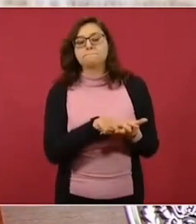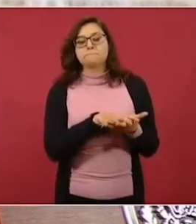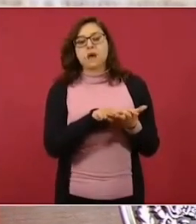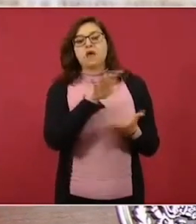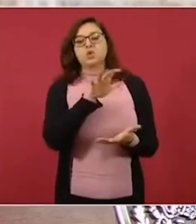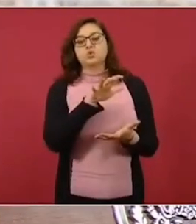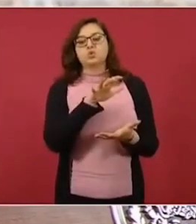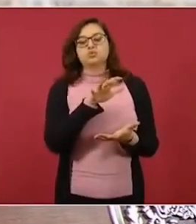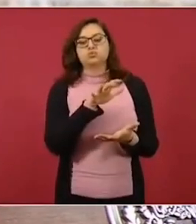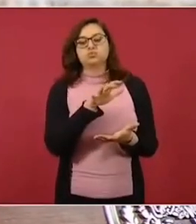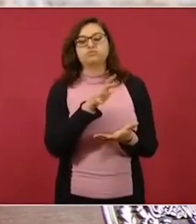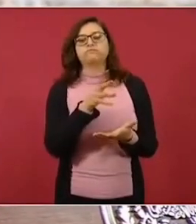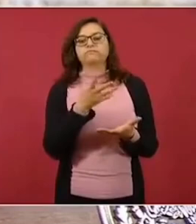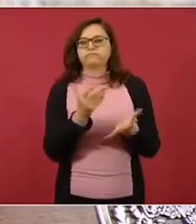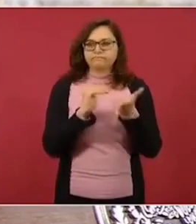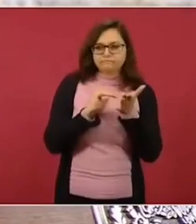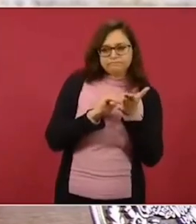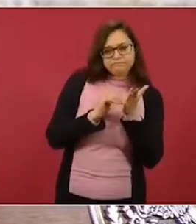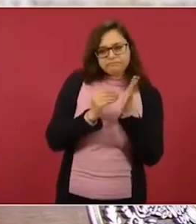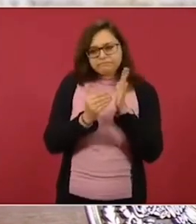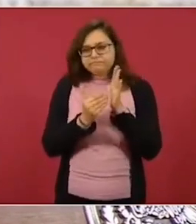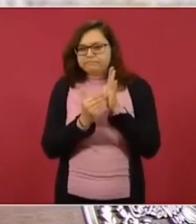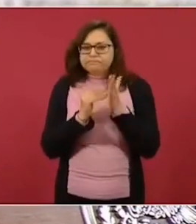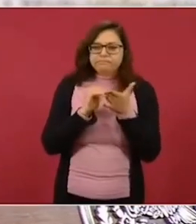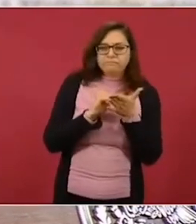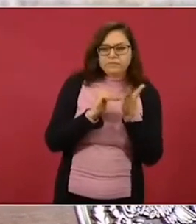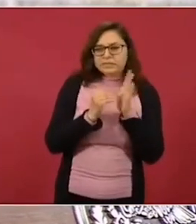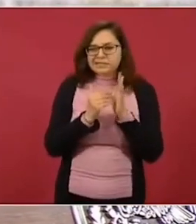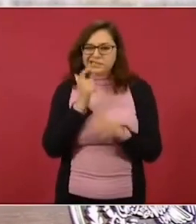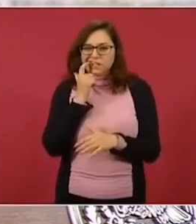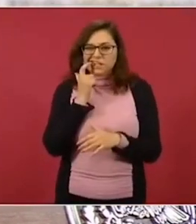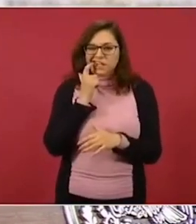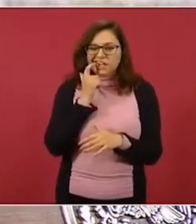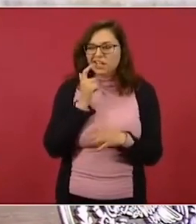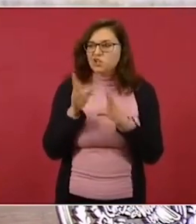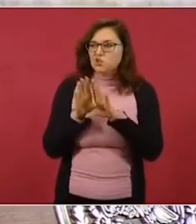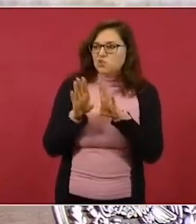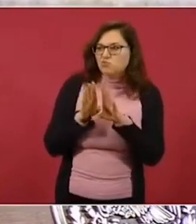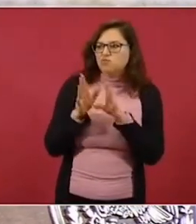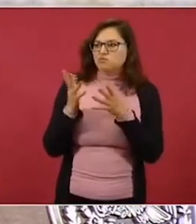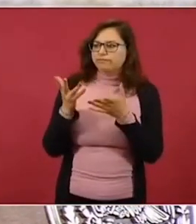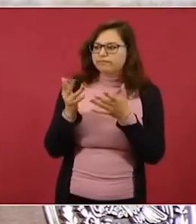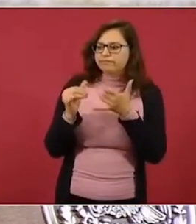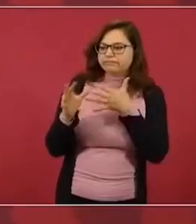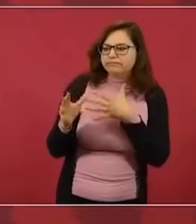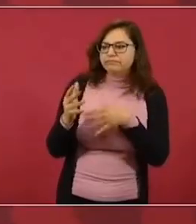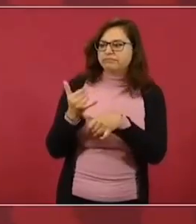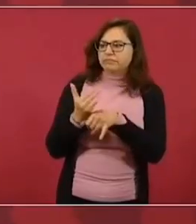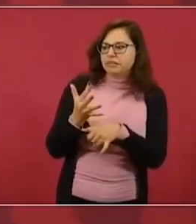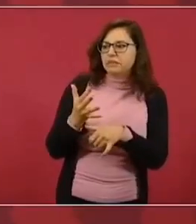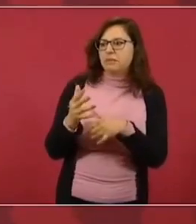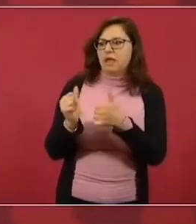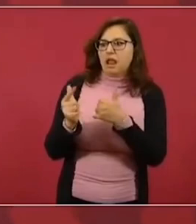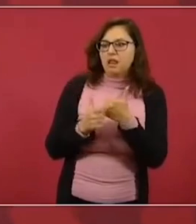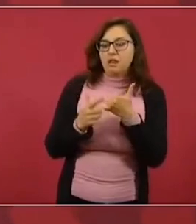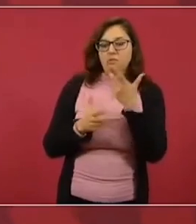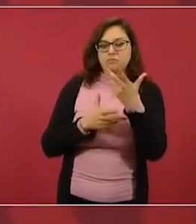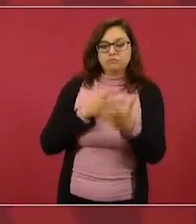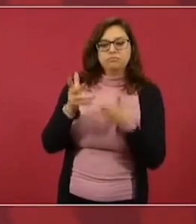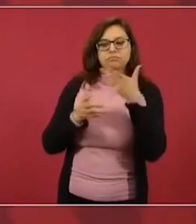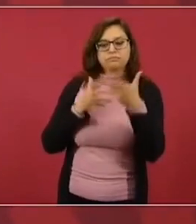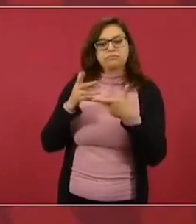cómo caemos bajo la